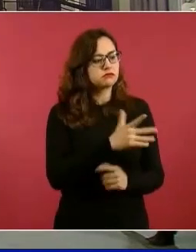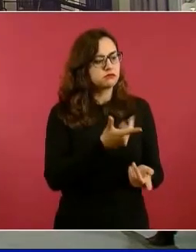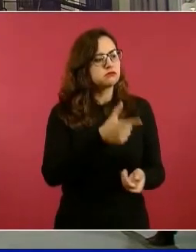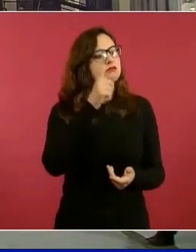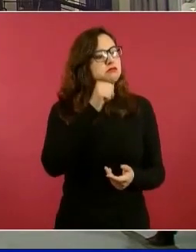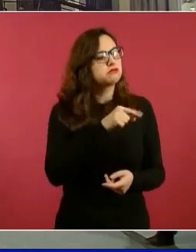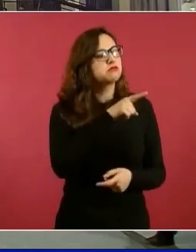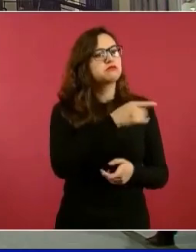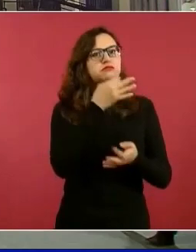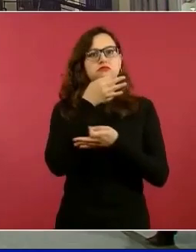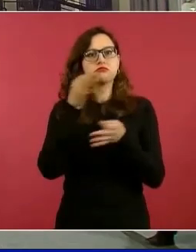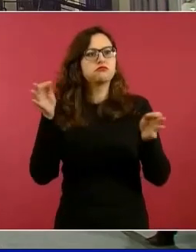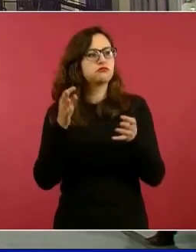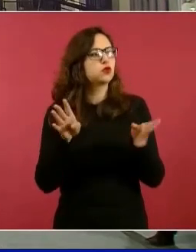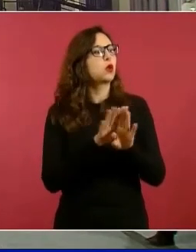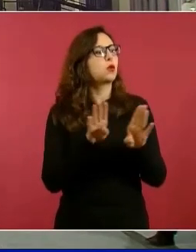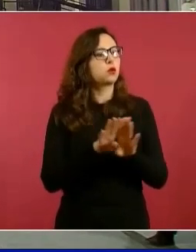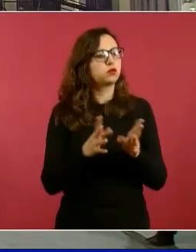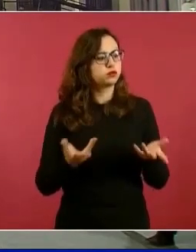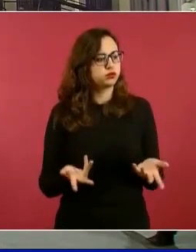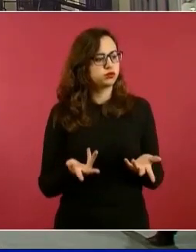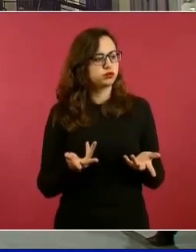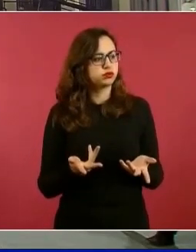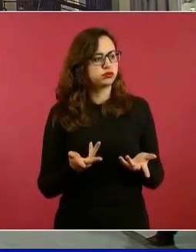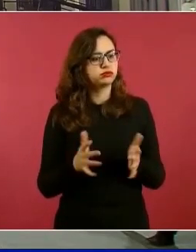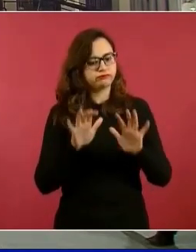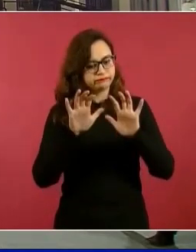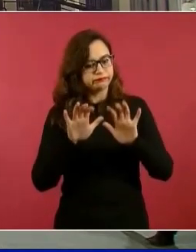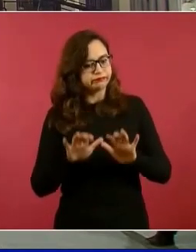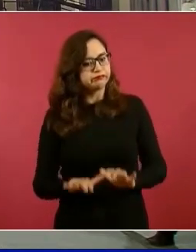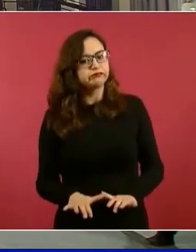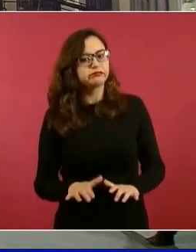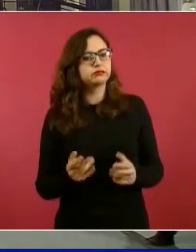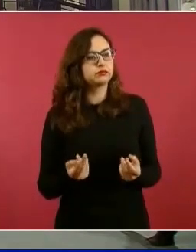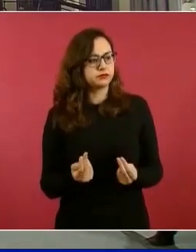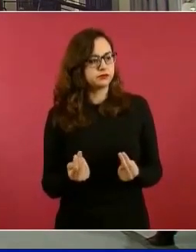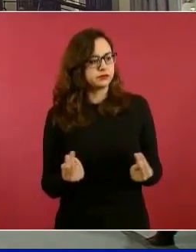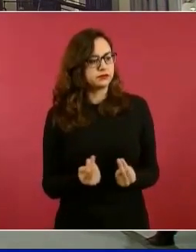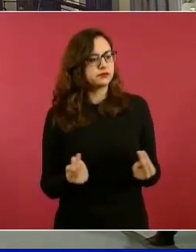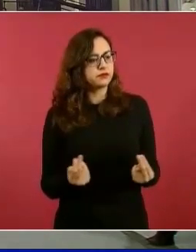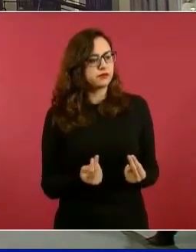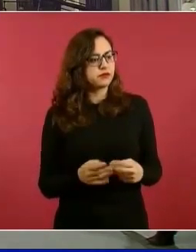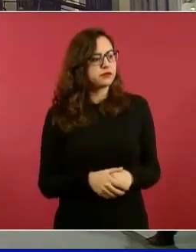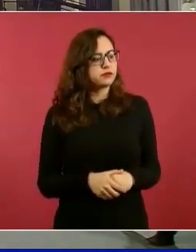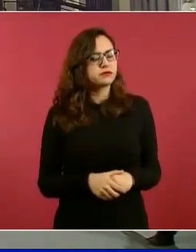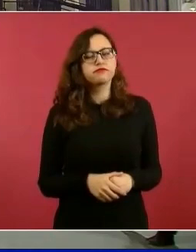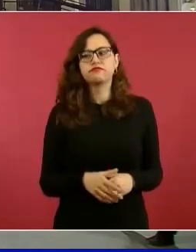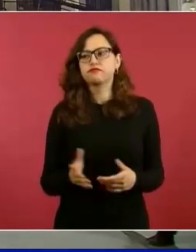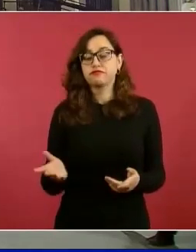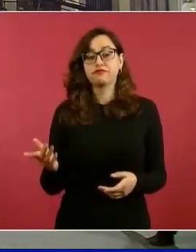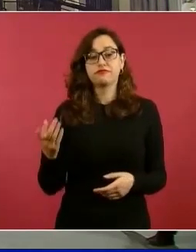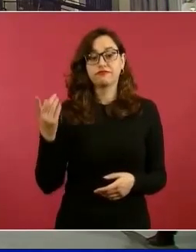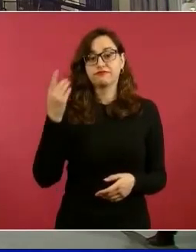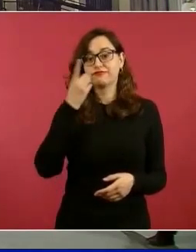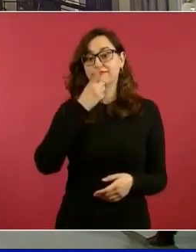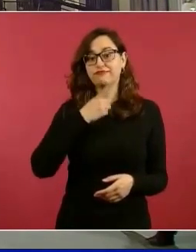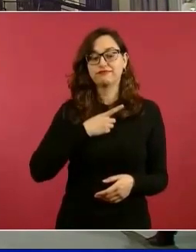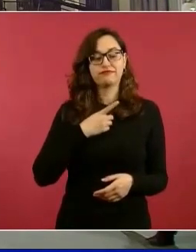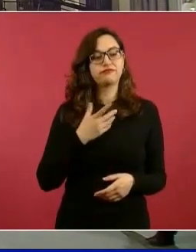y me dice vamos a pedirle a Carlos que nos ayude.